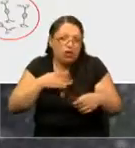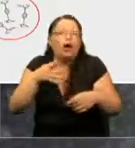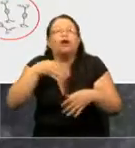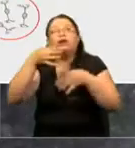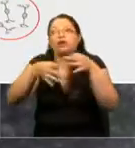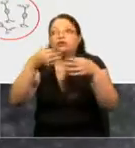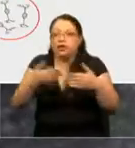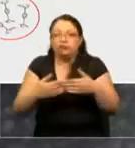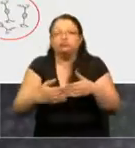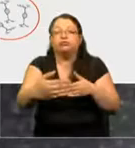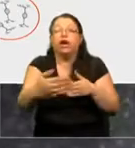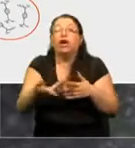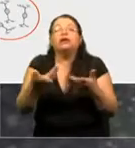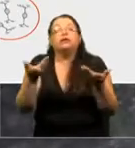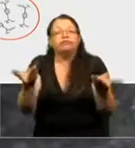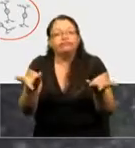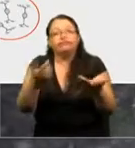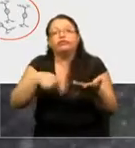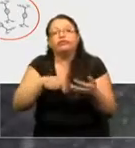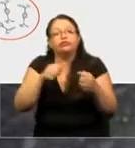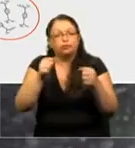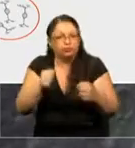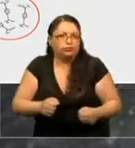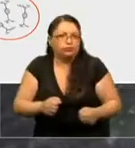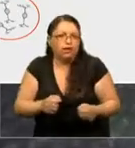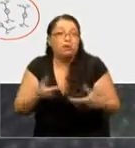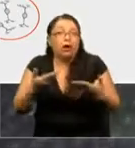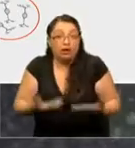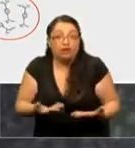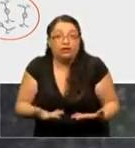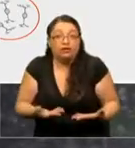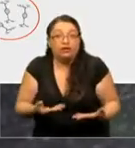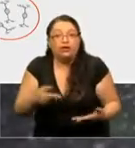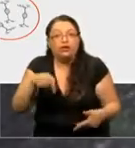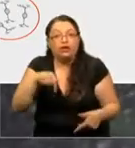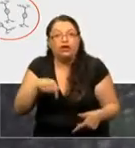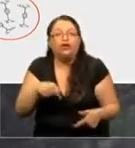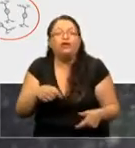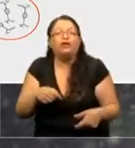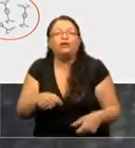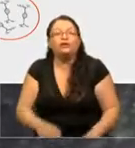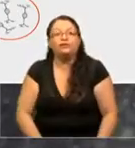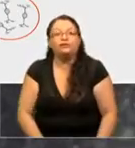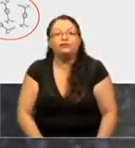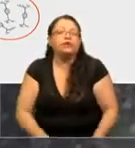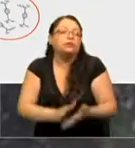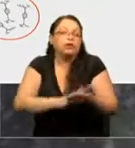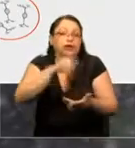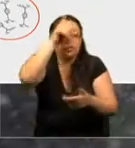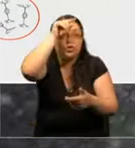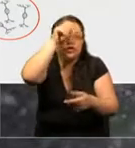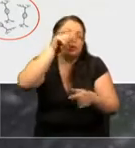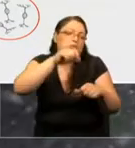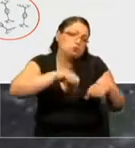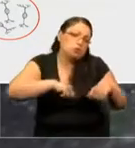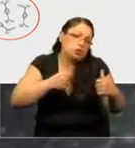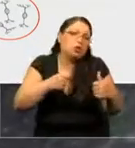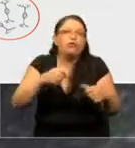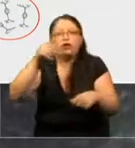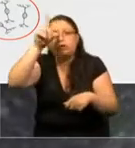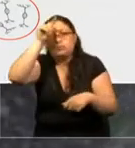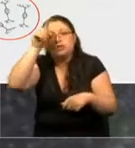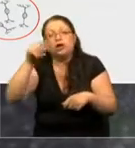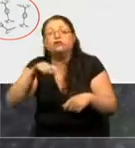partir de ahora. Por lo tanto, nosotros tenemos la posibilidad, al día de hoy, de tomar un ratón, que puede ser joven, un ratón